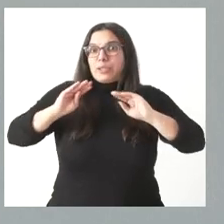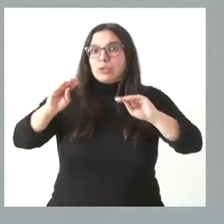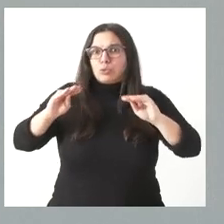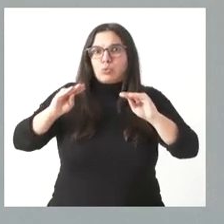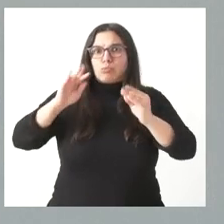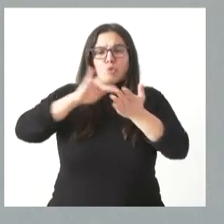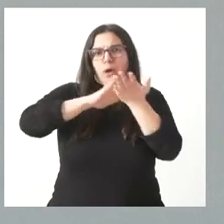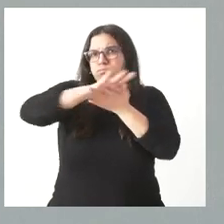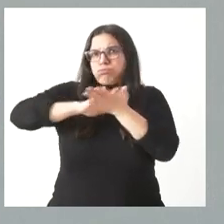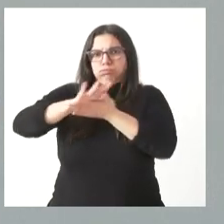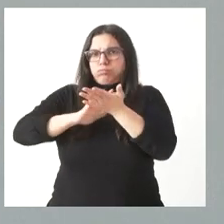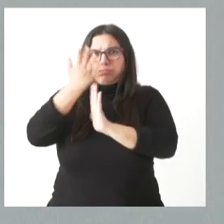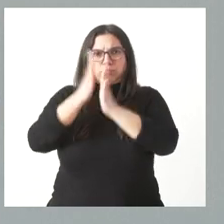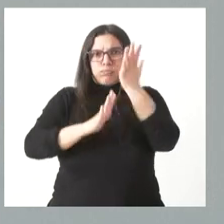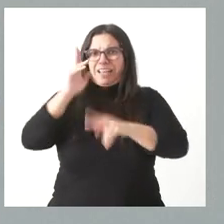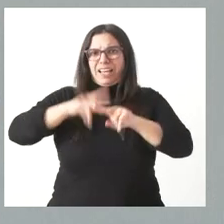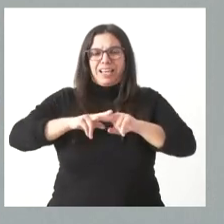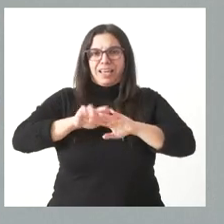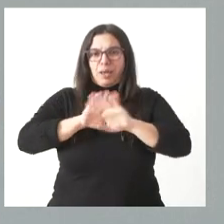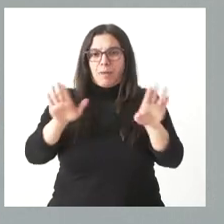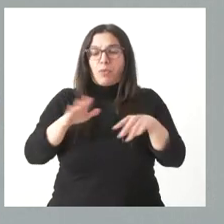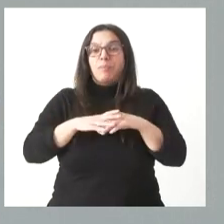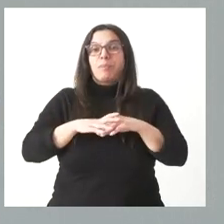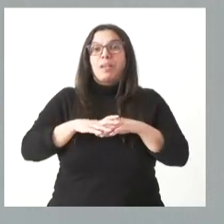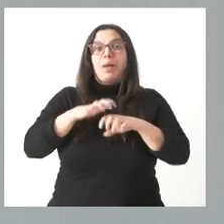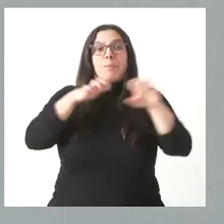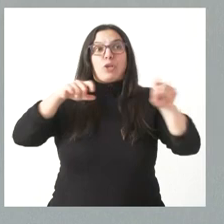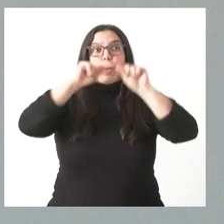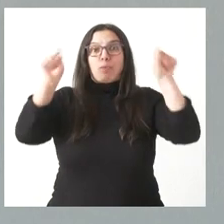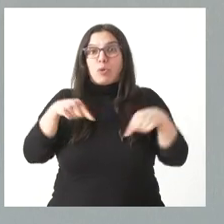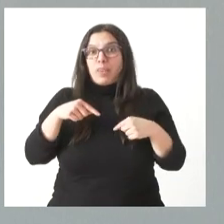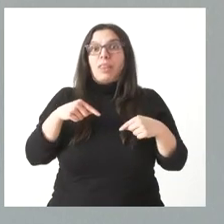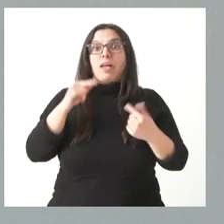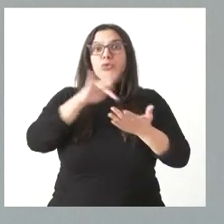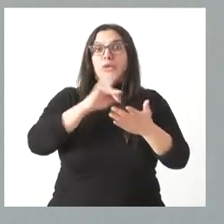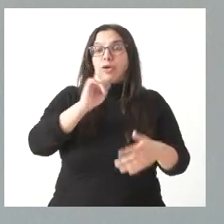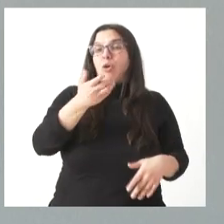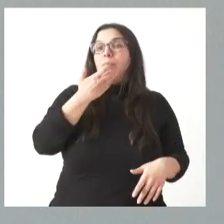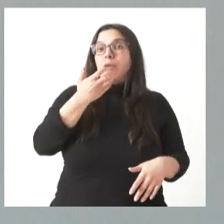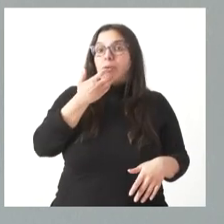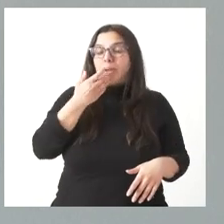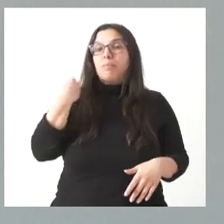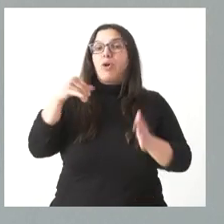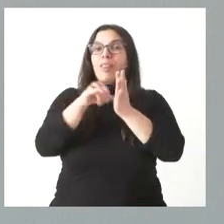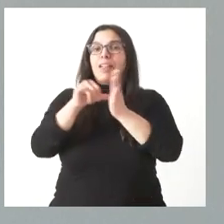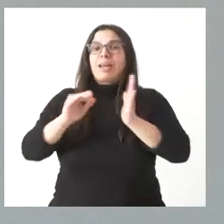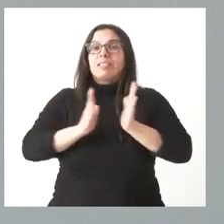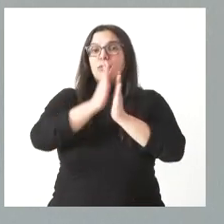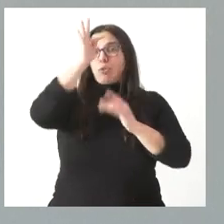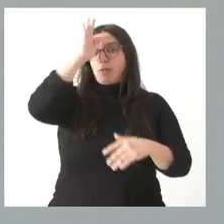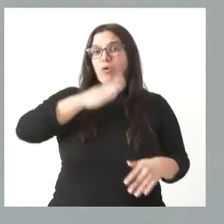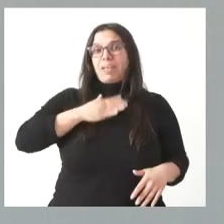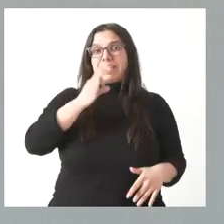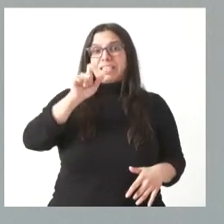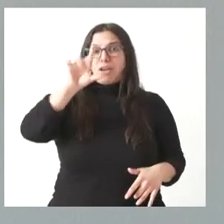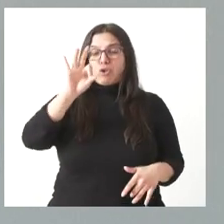pasto de las llamas. No ocurrió en la mayor parte de las provincias, pero hubo un caso concreto de un incendio en las cercanías de Santo Domingo de Silos, en este caso